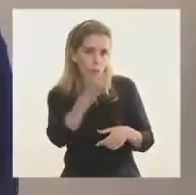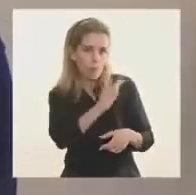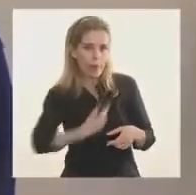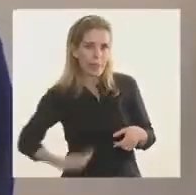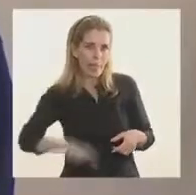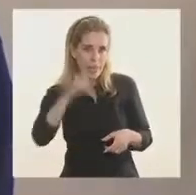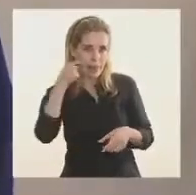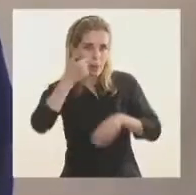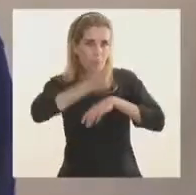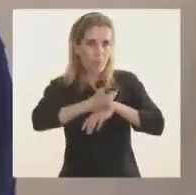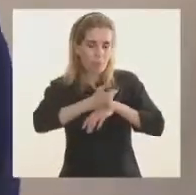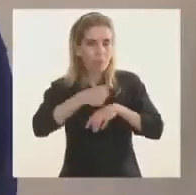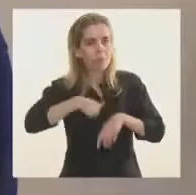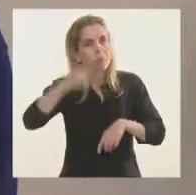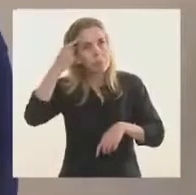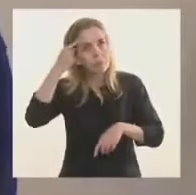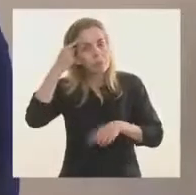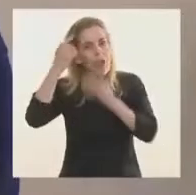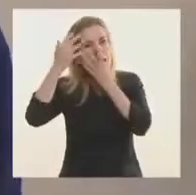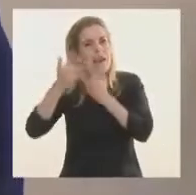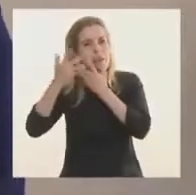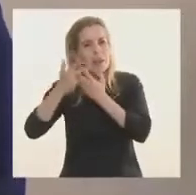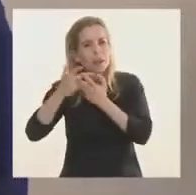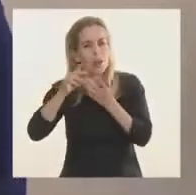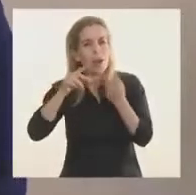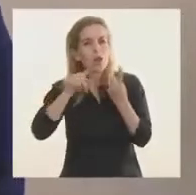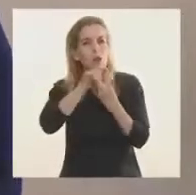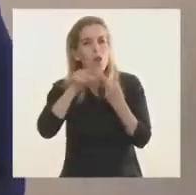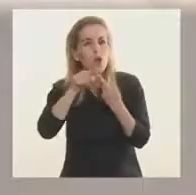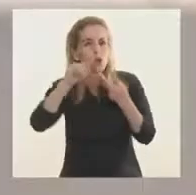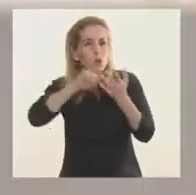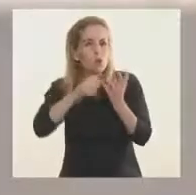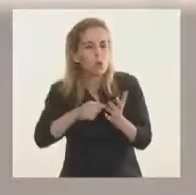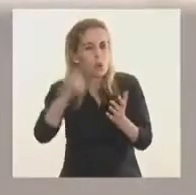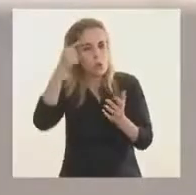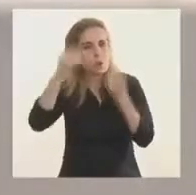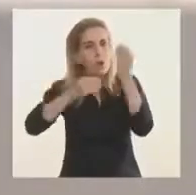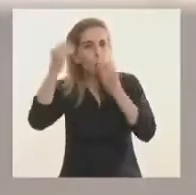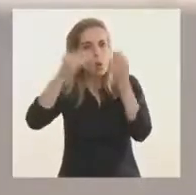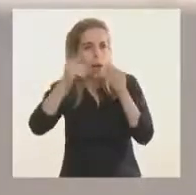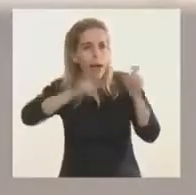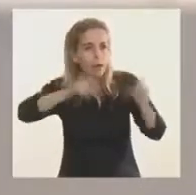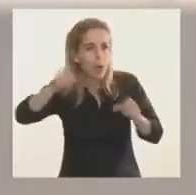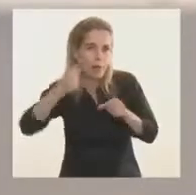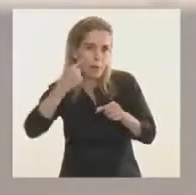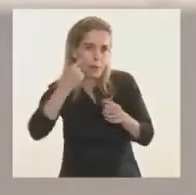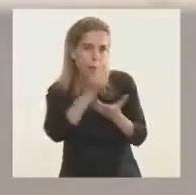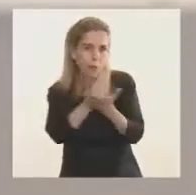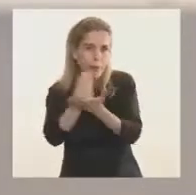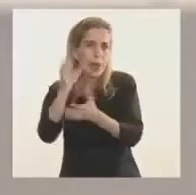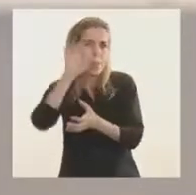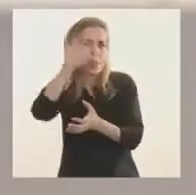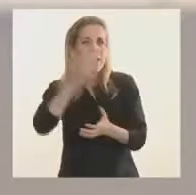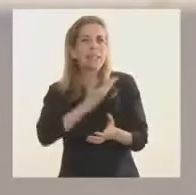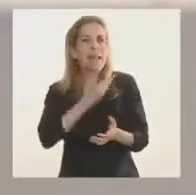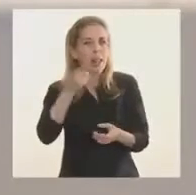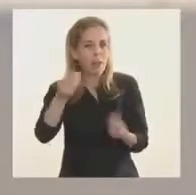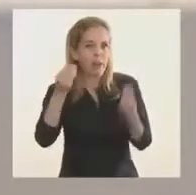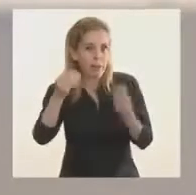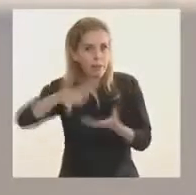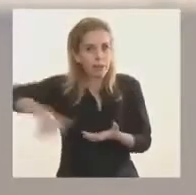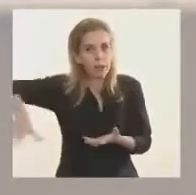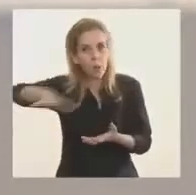sobre dos situaciones que nos preocupan y mucho a los santafesinos, en particular en los dos grandes aglomerados,